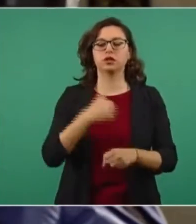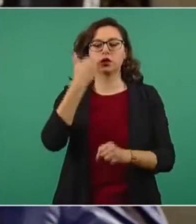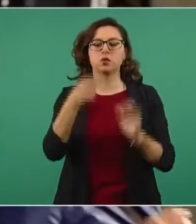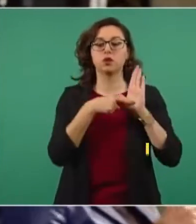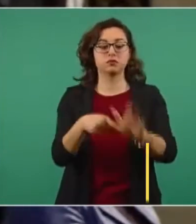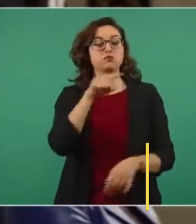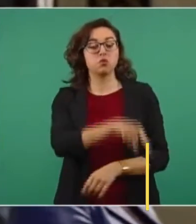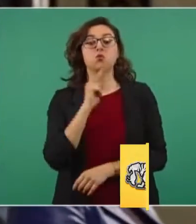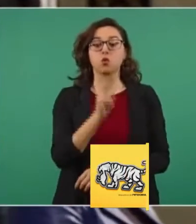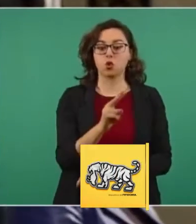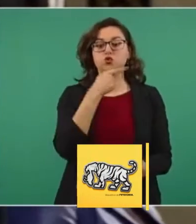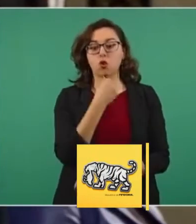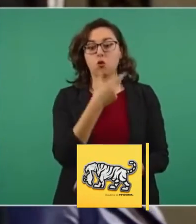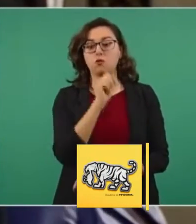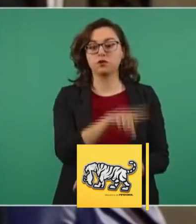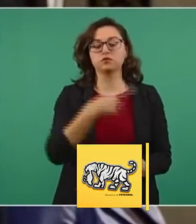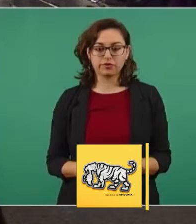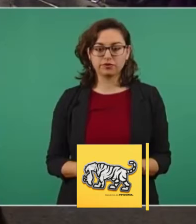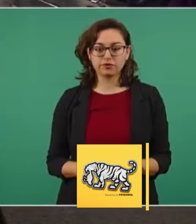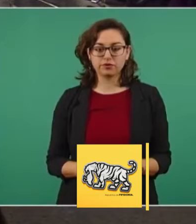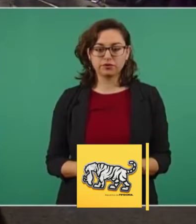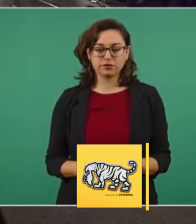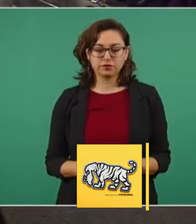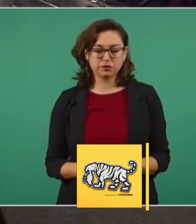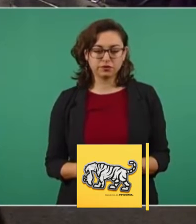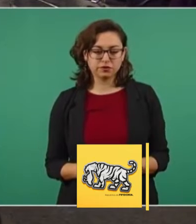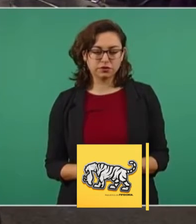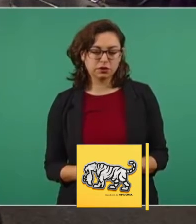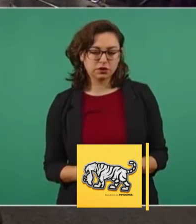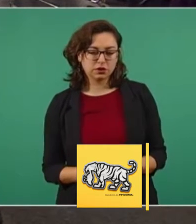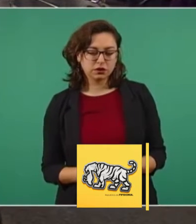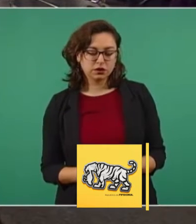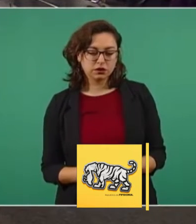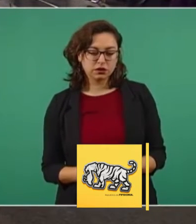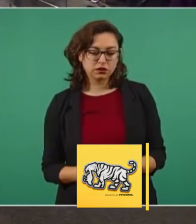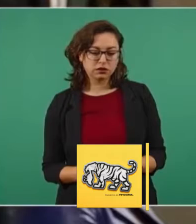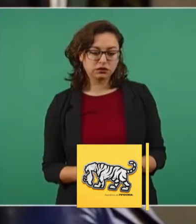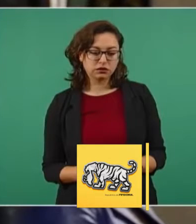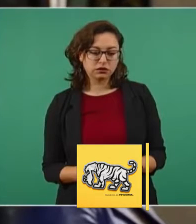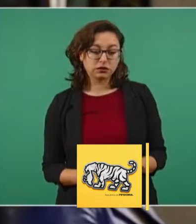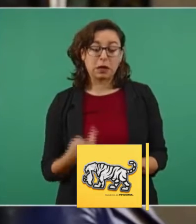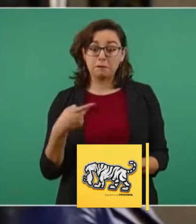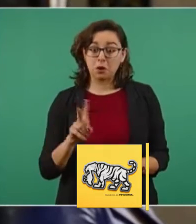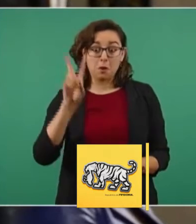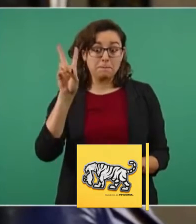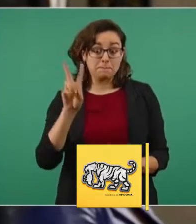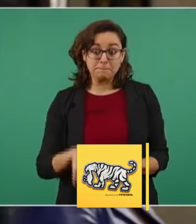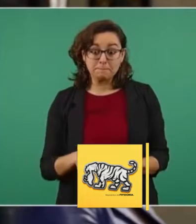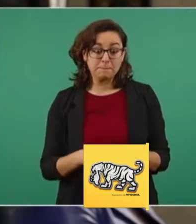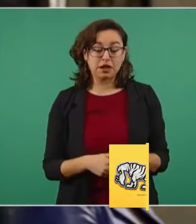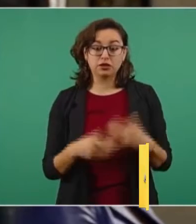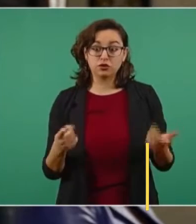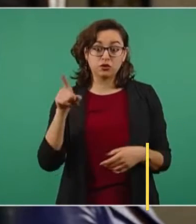voz de Claudio X. González, nosotros lo publicamos en el canal del Sentinel de la Informa, pero sería increíble, y aquí es donde viene la tarea para todos nosotros, que perdieran